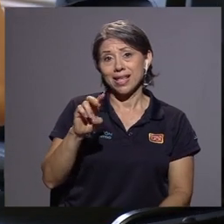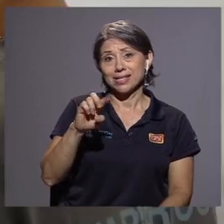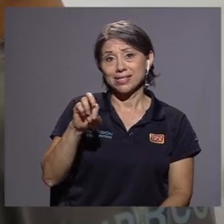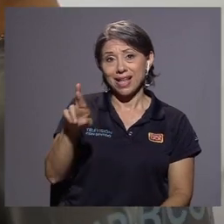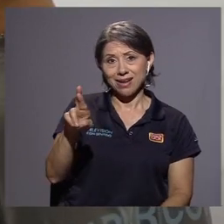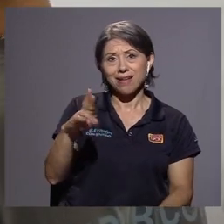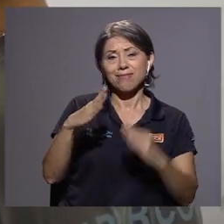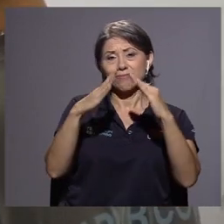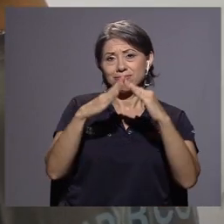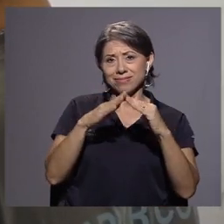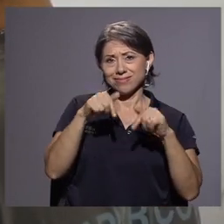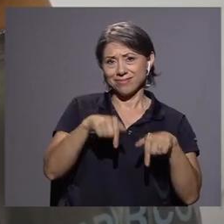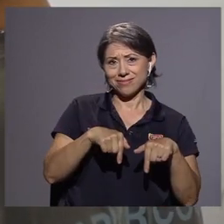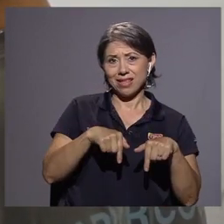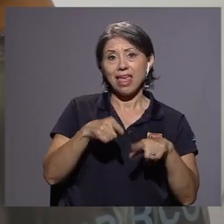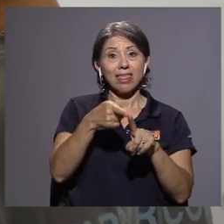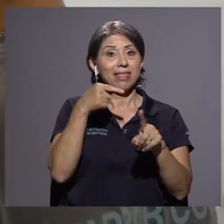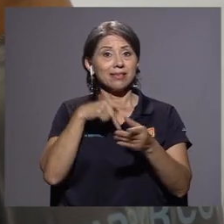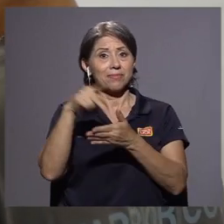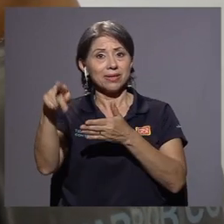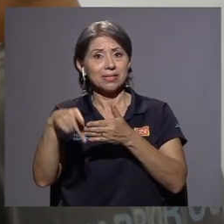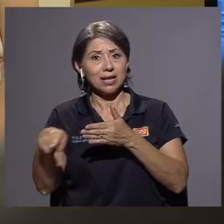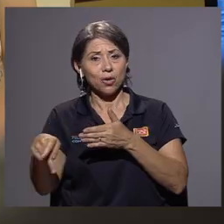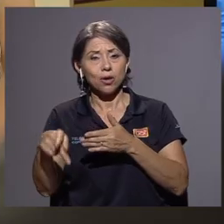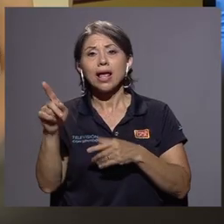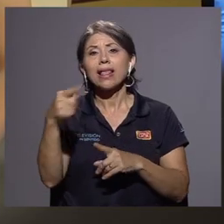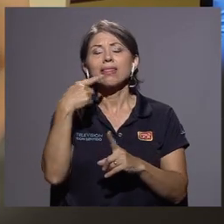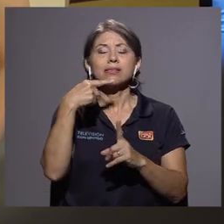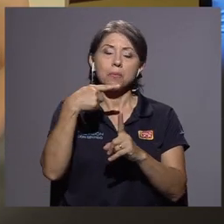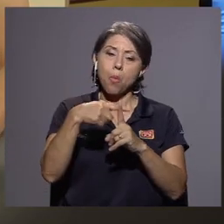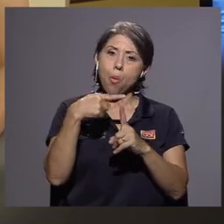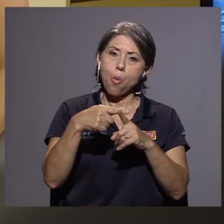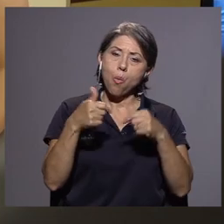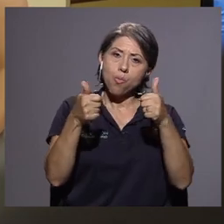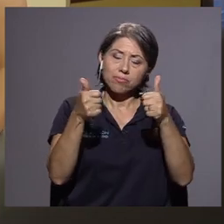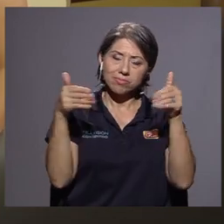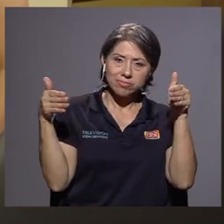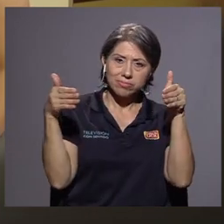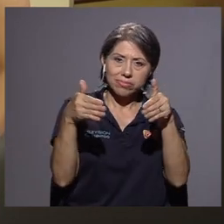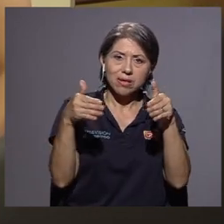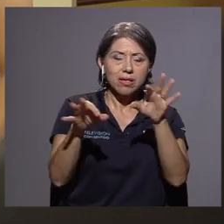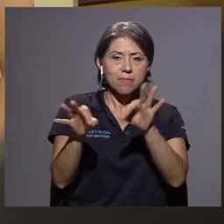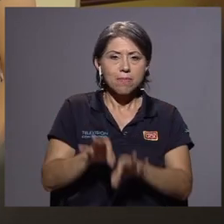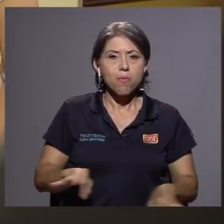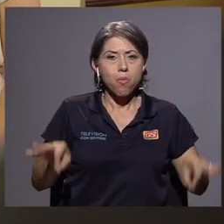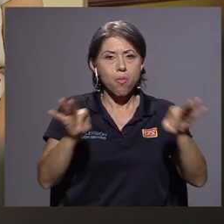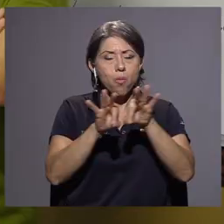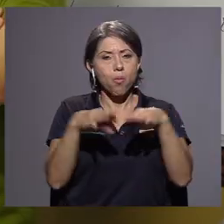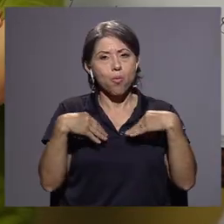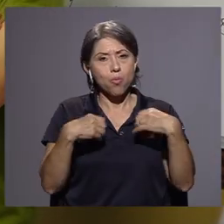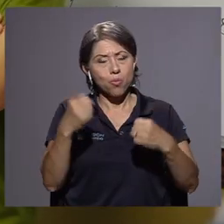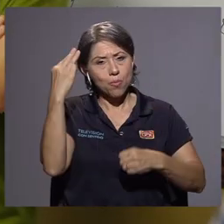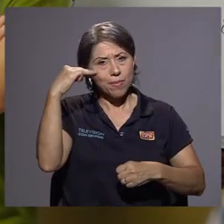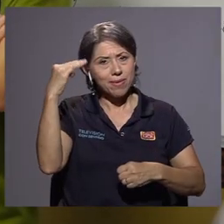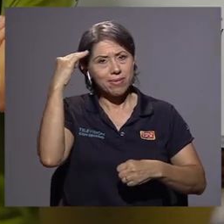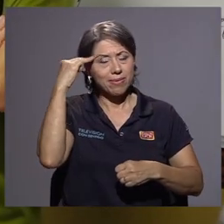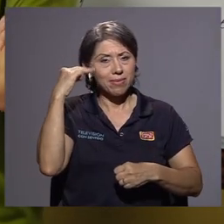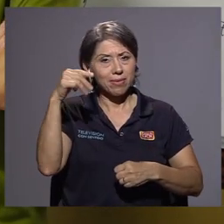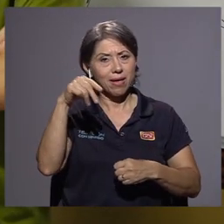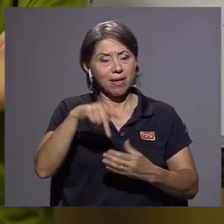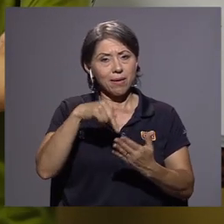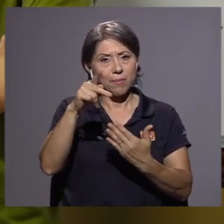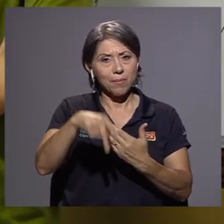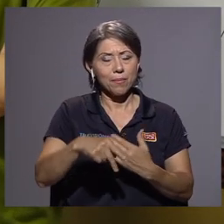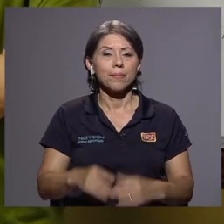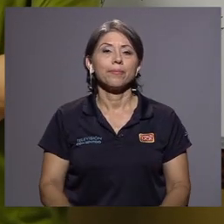proviene de Pérez Celedón. Él considera muy positivo el abordaje y la importancia que se le ha dado a la salud mental dentro